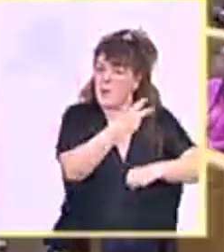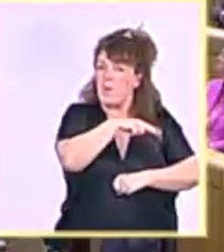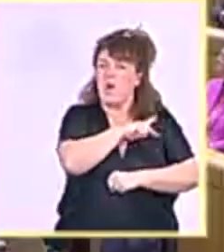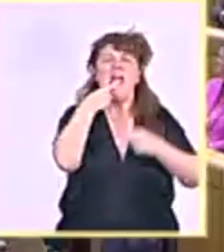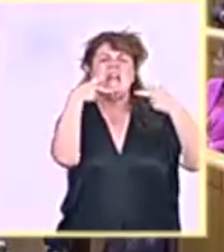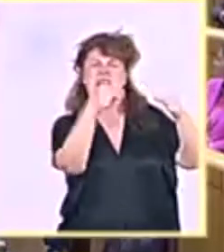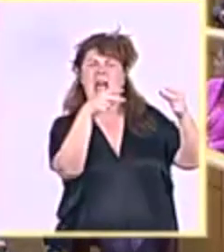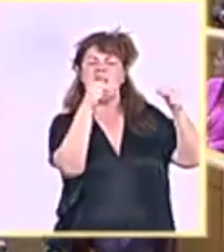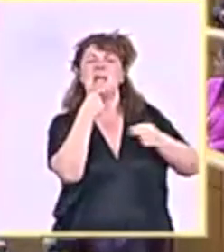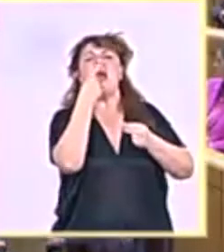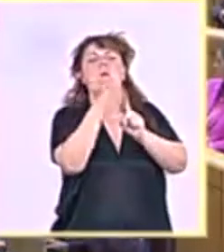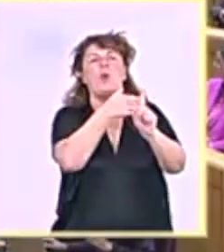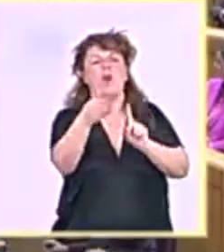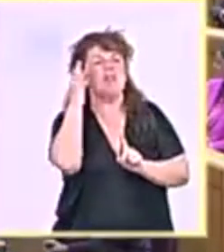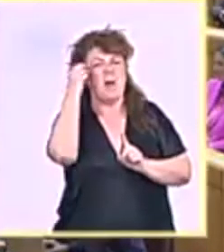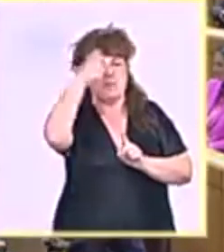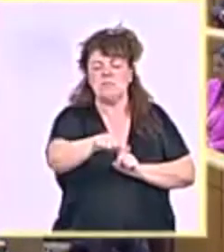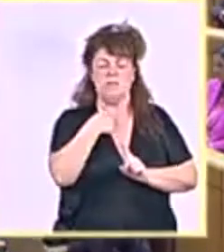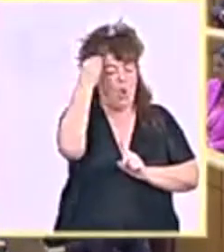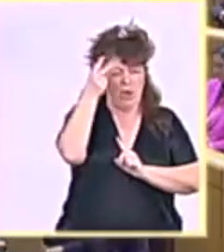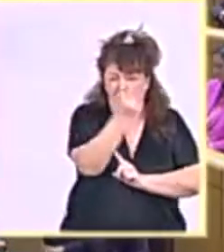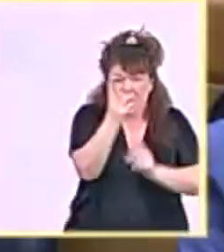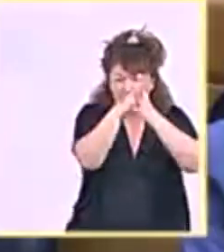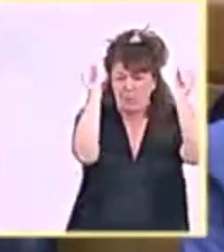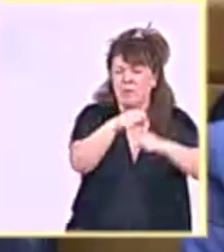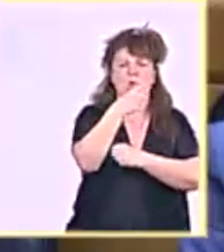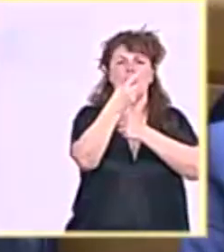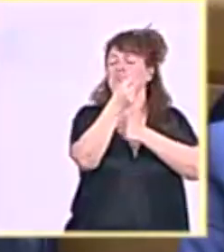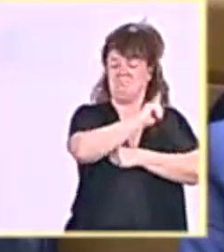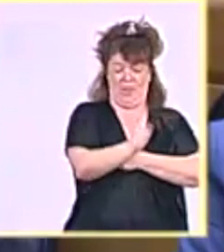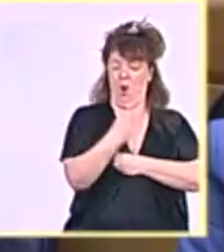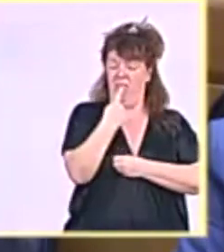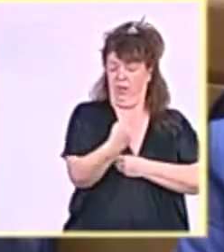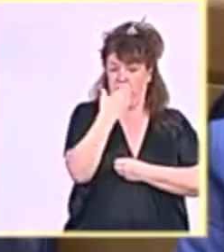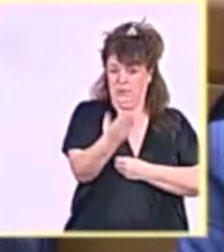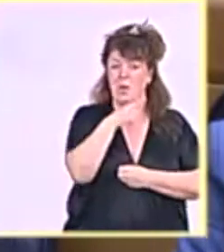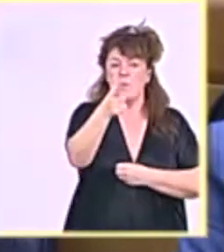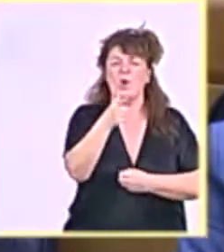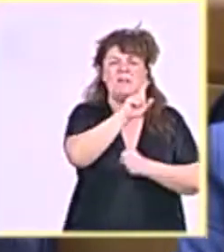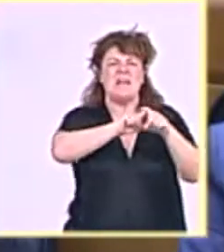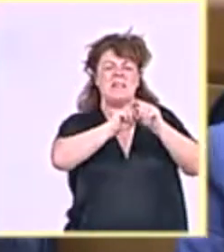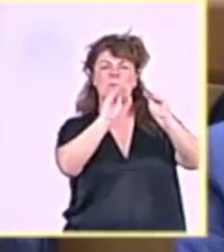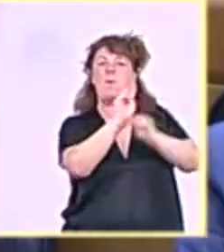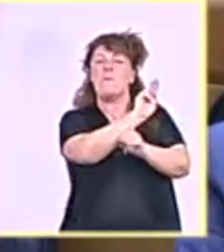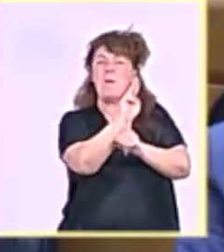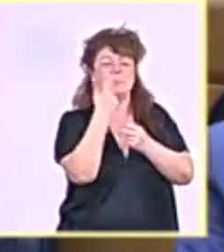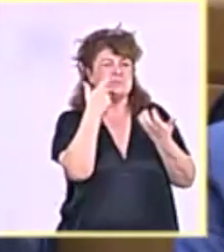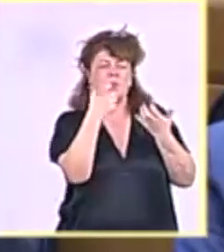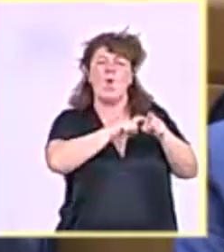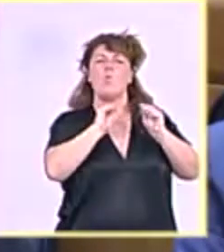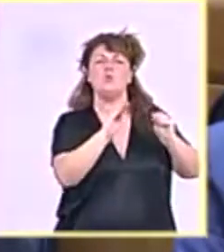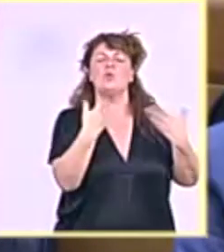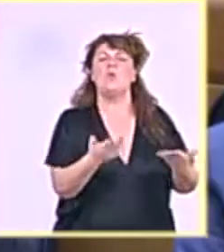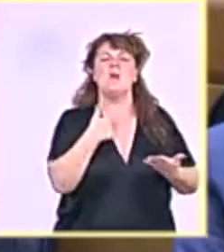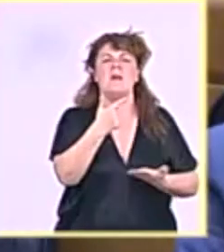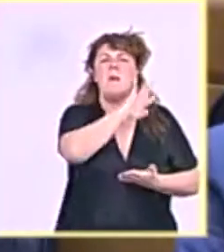Pero mire, señor Maroto, ¿sabe por qué se caracteriza el Partido Popular? Por ser unos fariseos. Y le voy a decir por qué. A lo largo